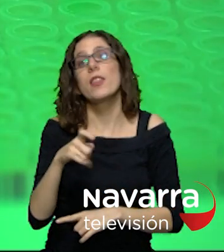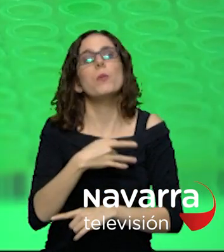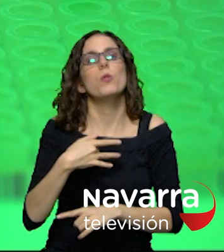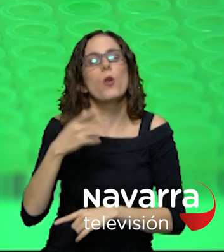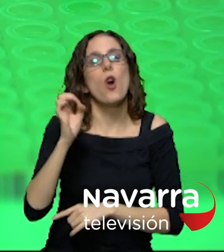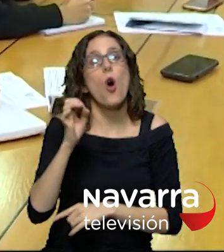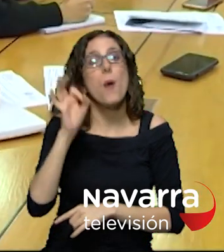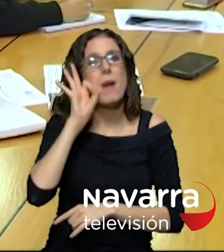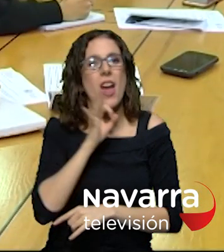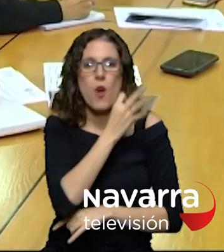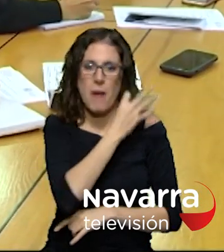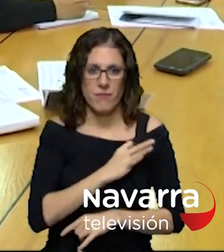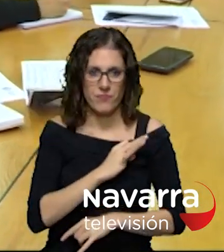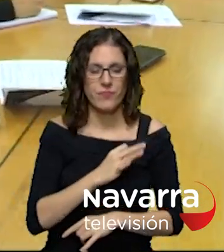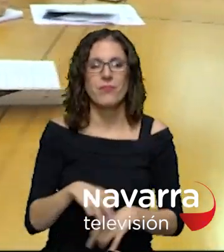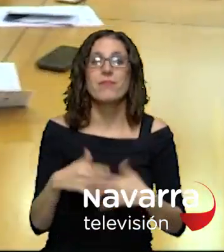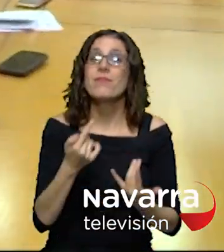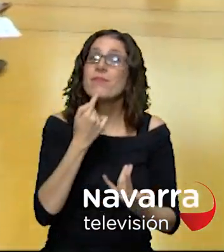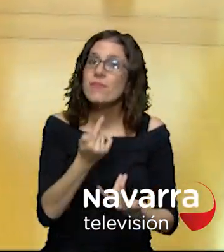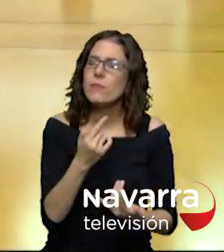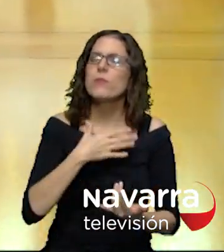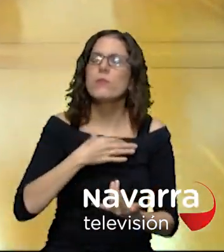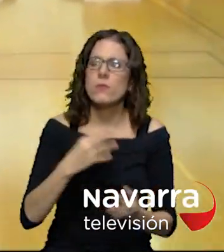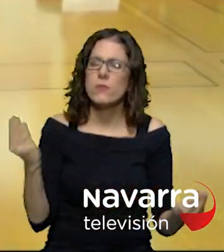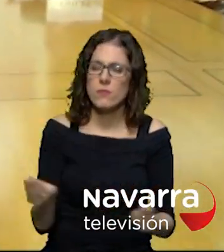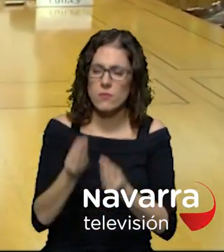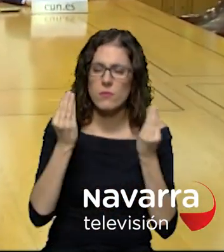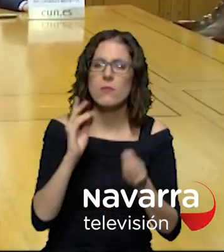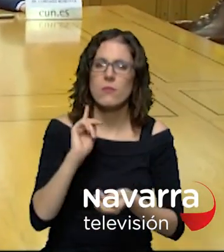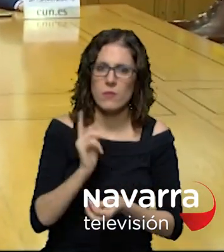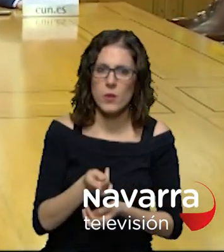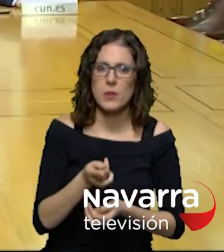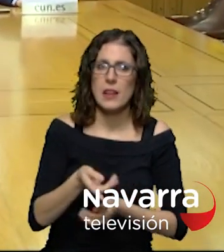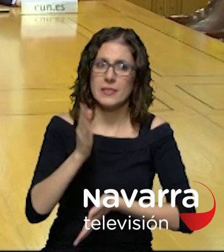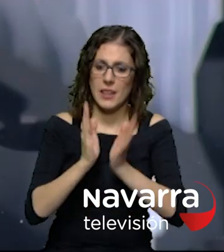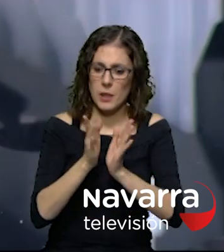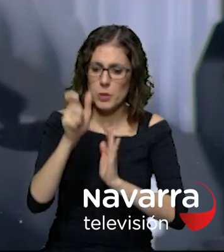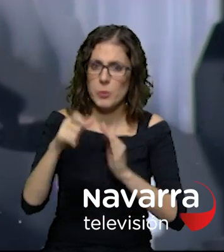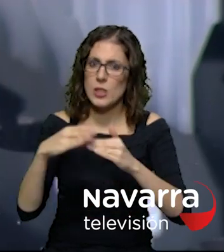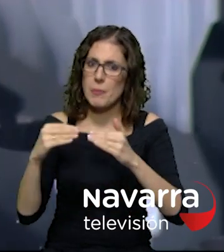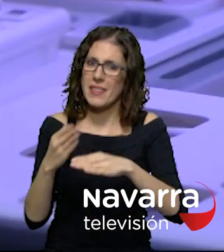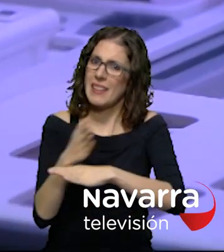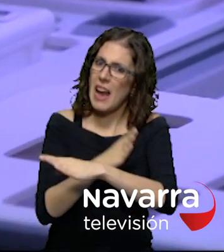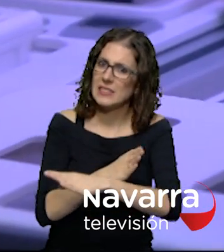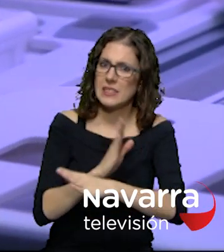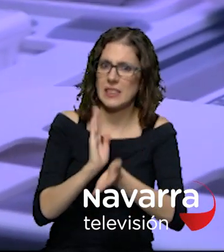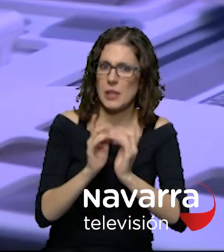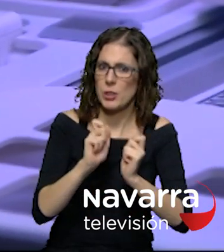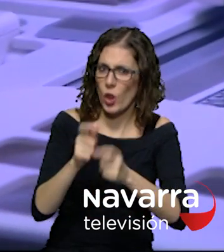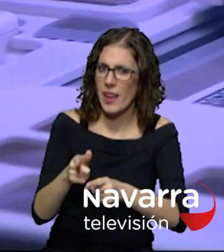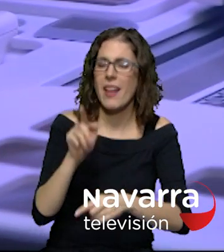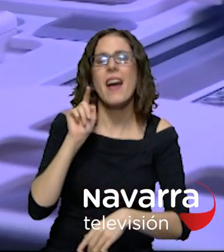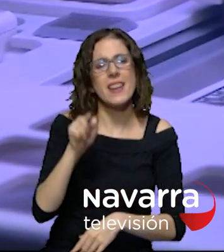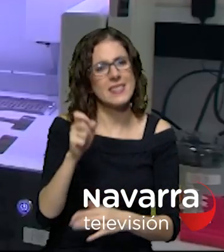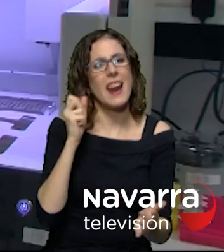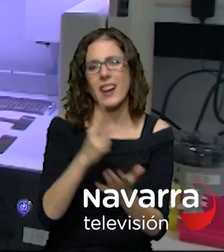terapias es mayor mejorar la respuesta antitumoral y hacer que los tratamientos lleguen antes a los pacientes son los dos principales retos a los que se enfrentan hoy los